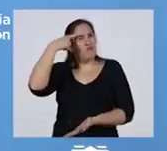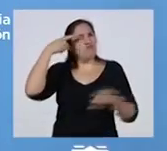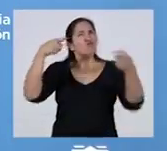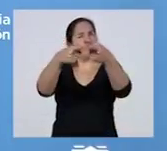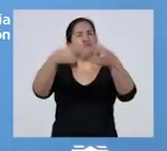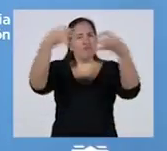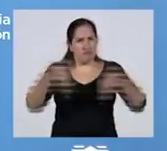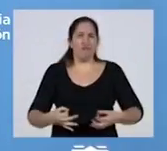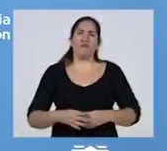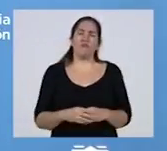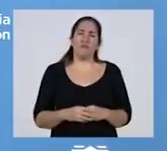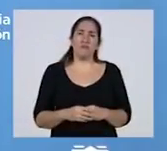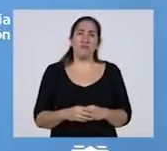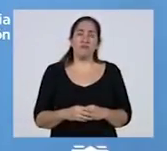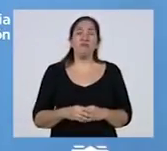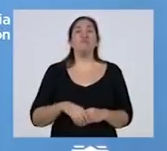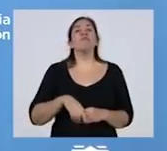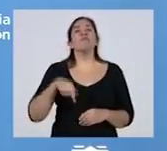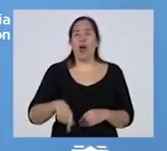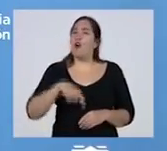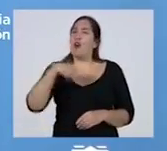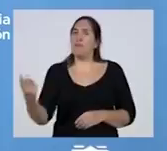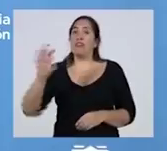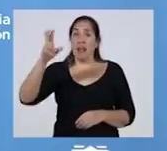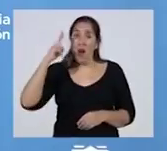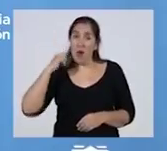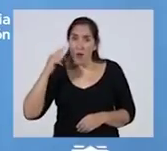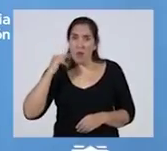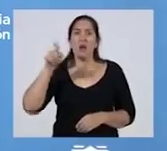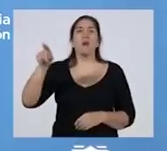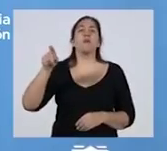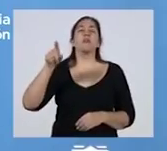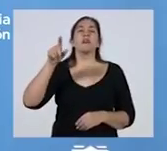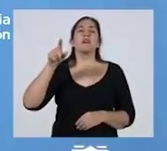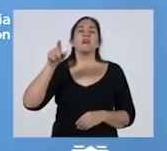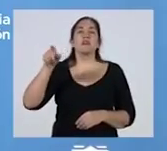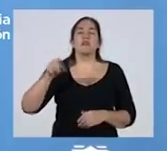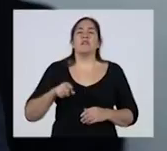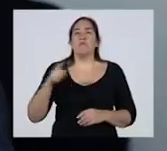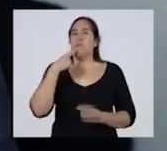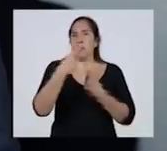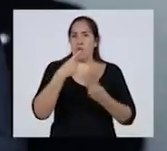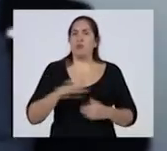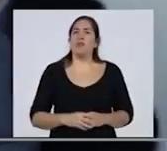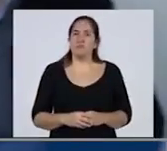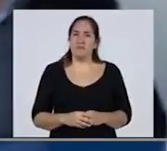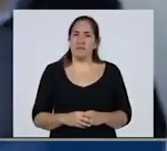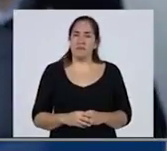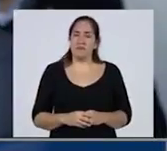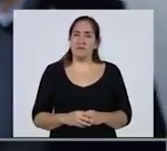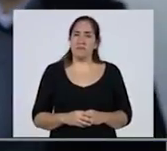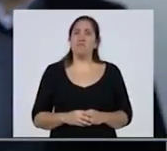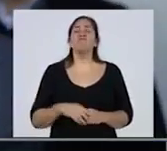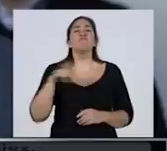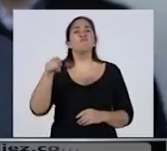Seguidamente por Canal 9, escucharemos la pregunta de Diego De Marco. Acá, presidente. Una investigación reveló